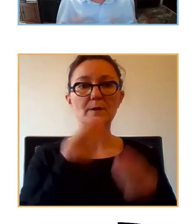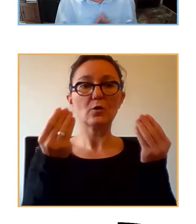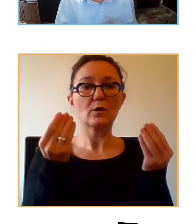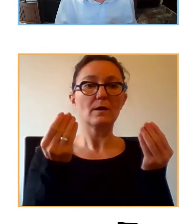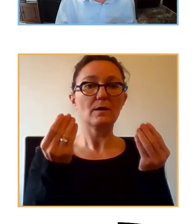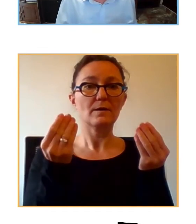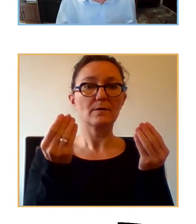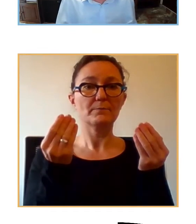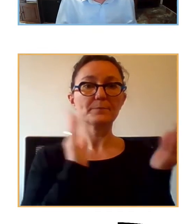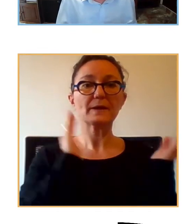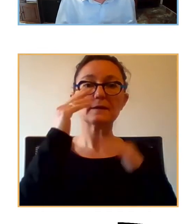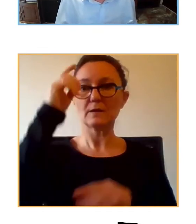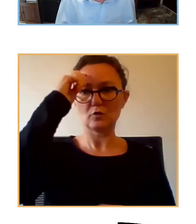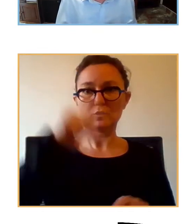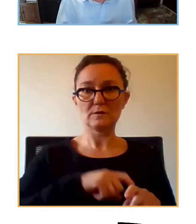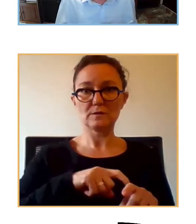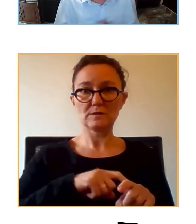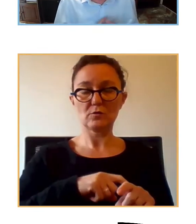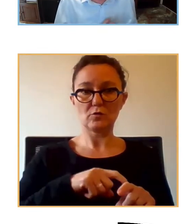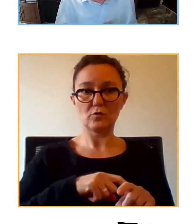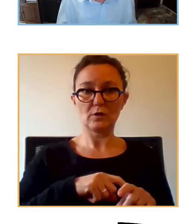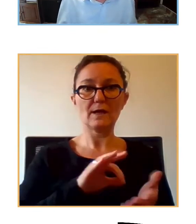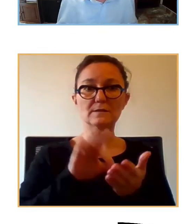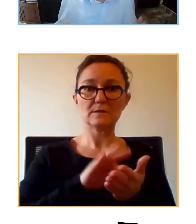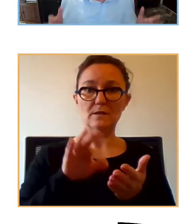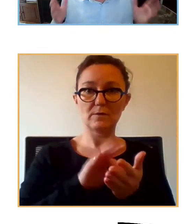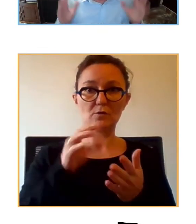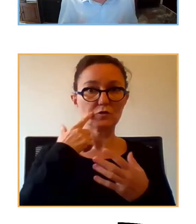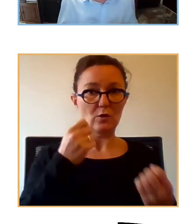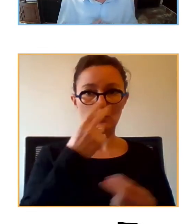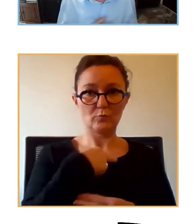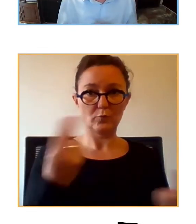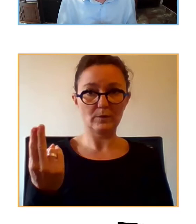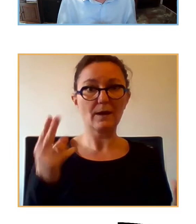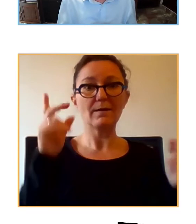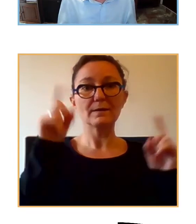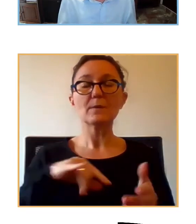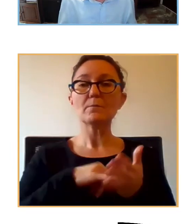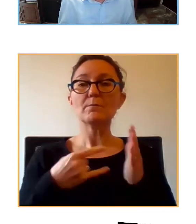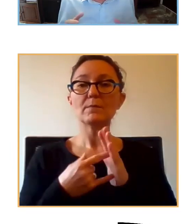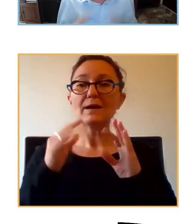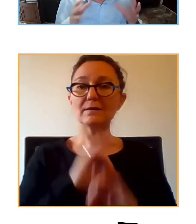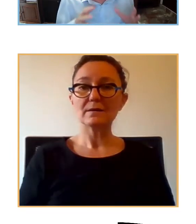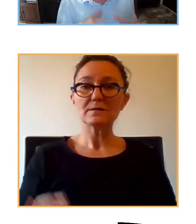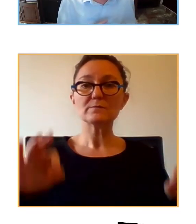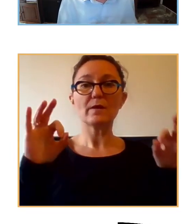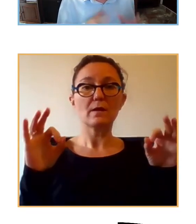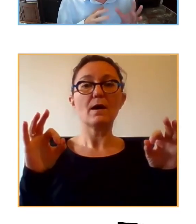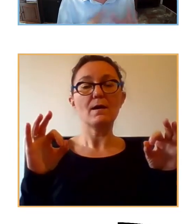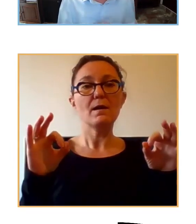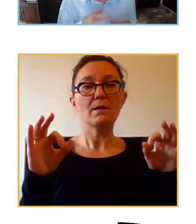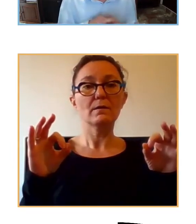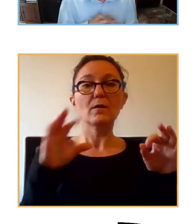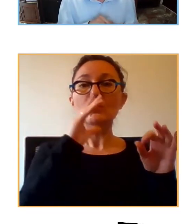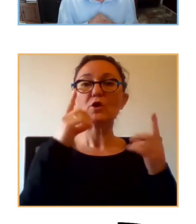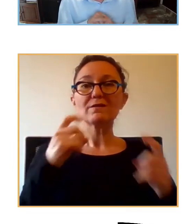atención psicológica en los servicios de salud pública y un plan especial dirigido a disponer de especialistas en